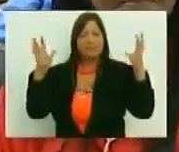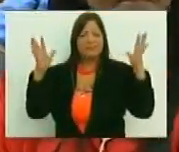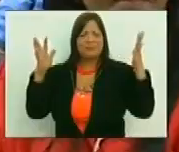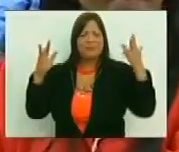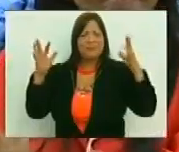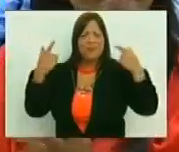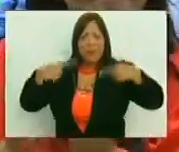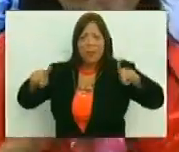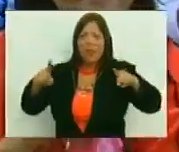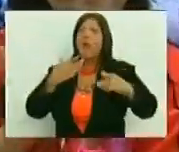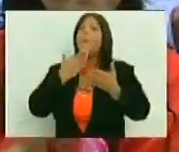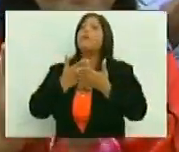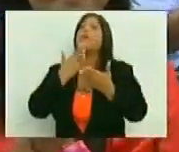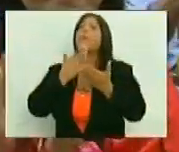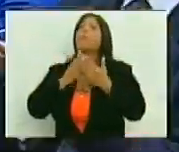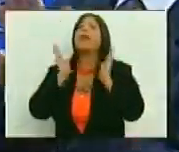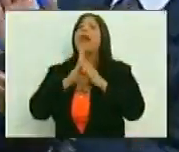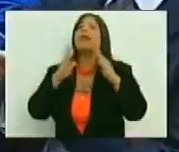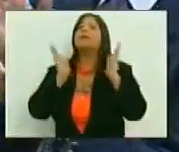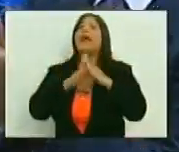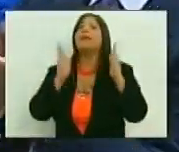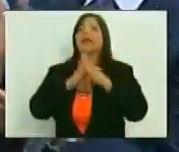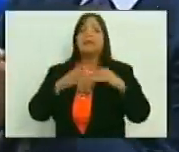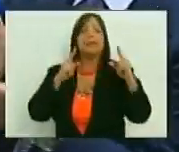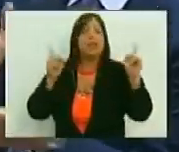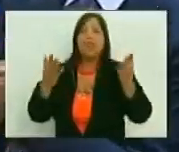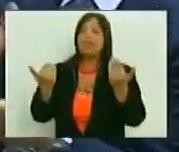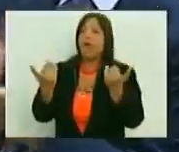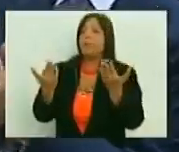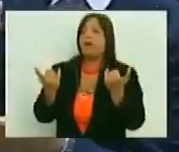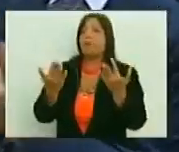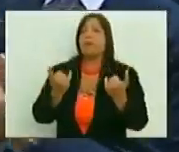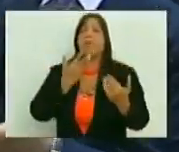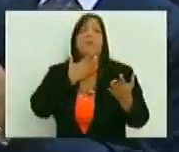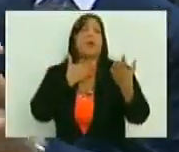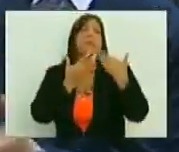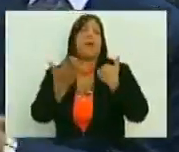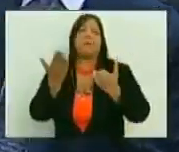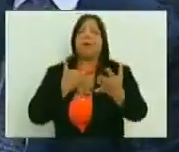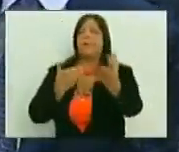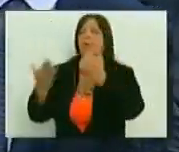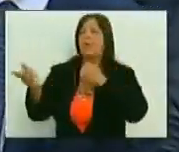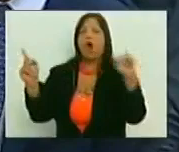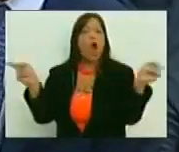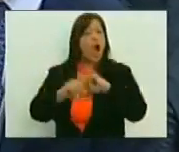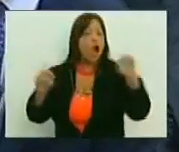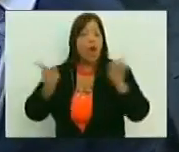pero no para andar pidiendo casa, dame lo mío, de esta mina, lo que me toca,